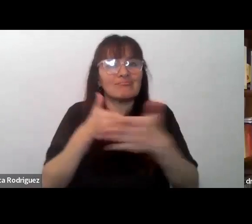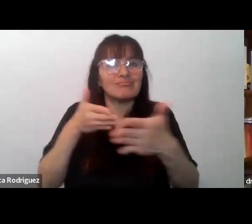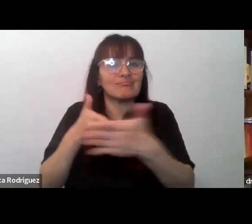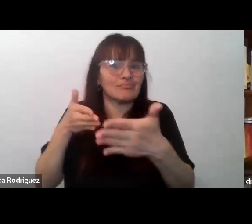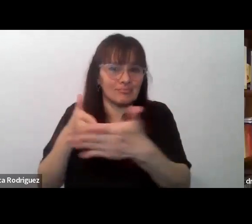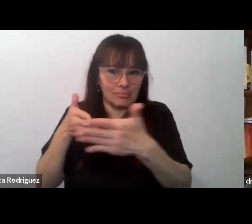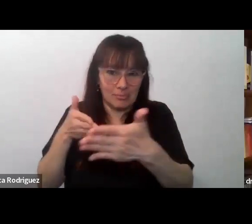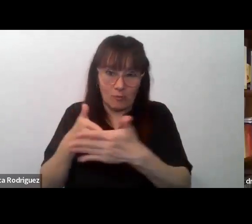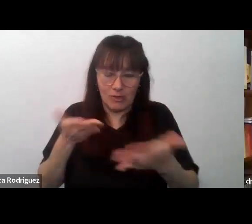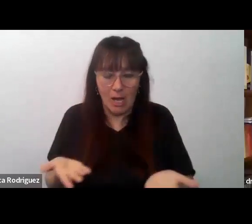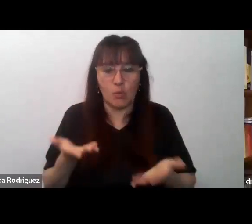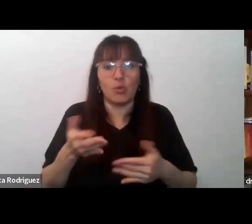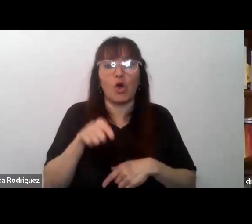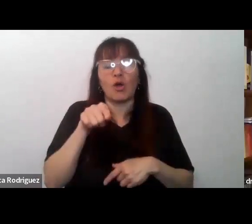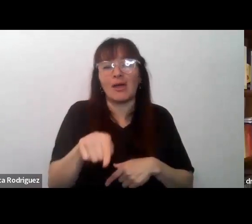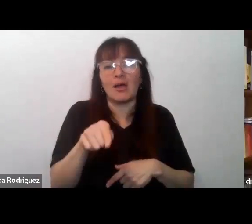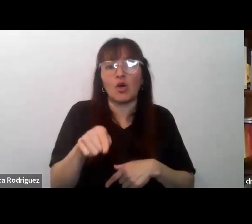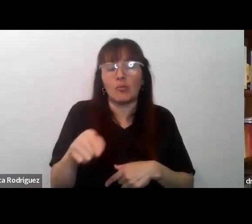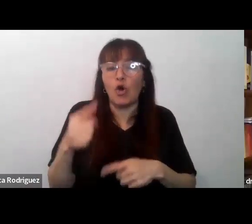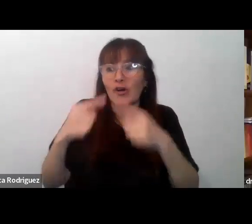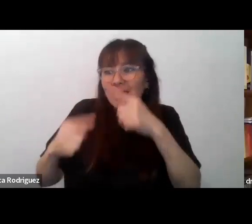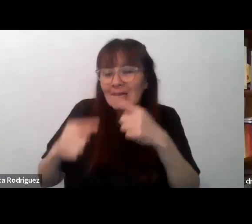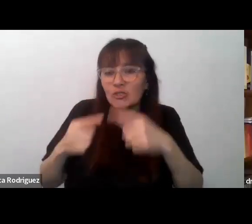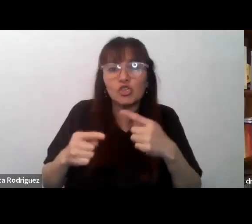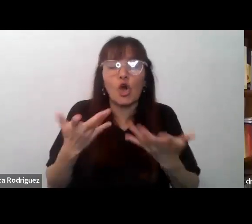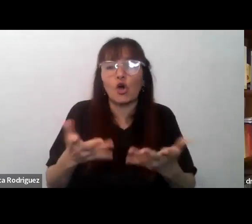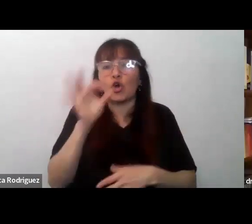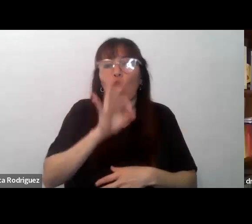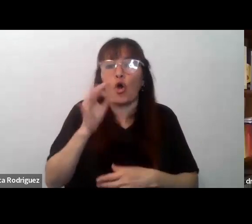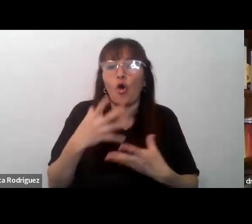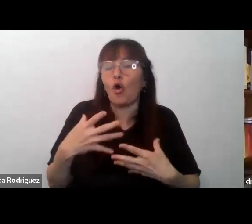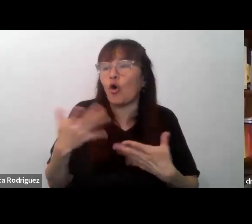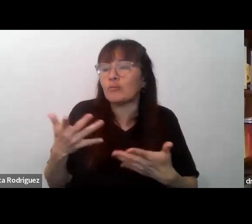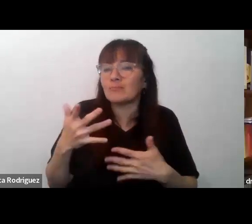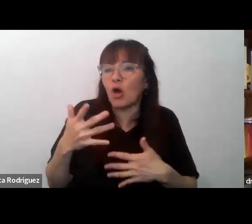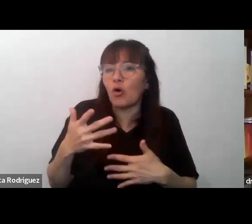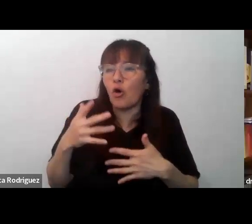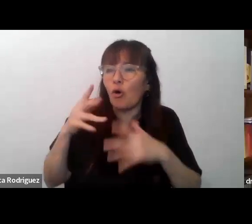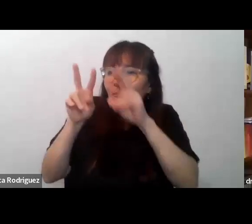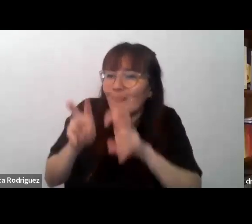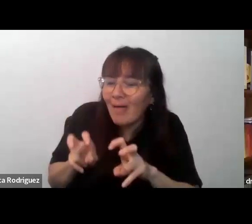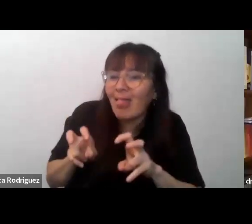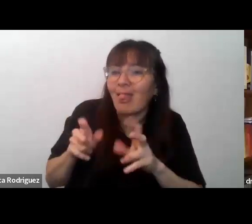pantalla que impide descubrir al otro por tanto